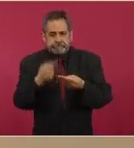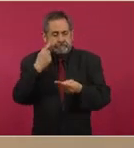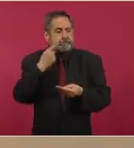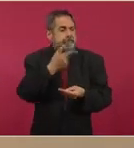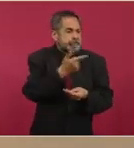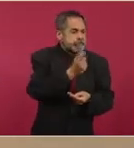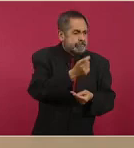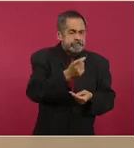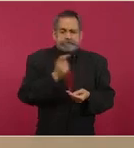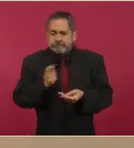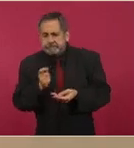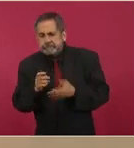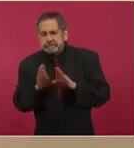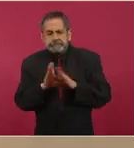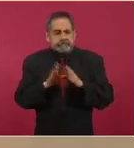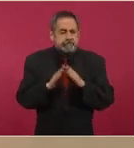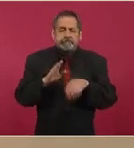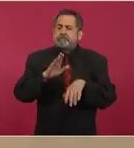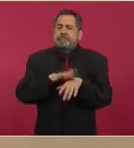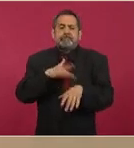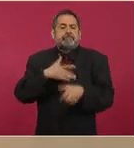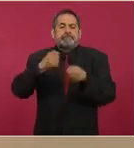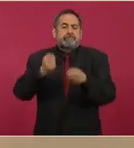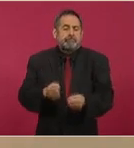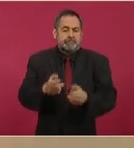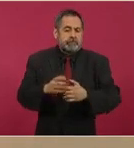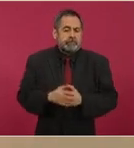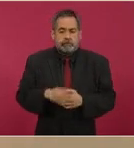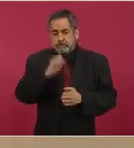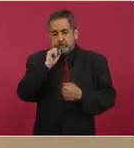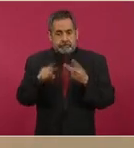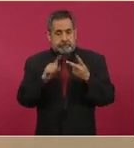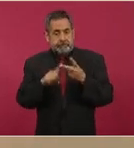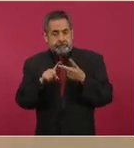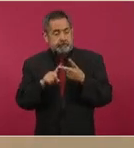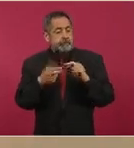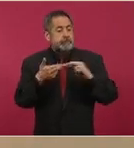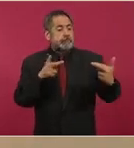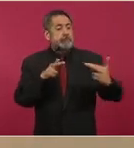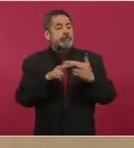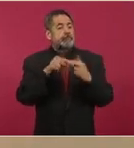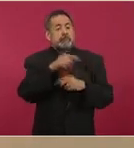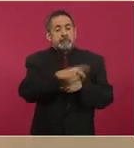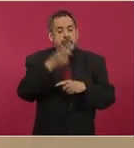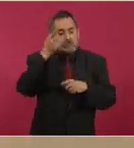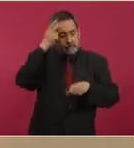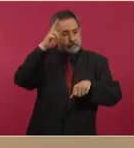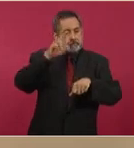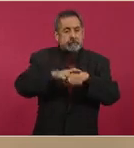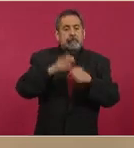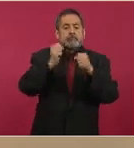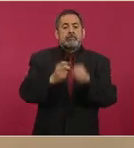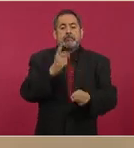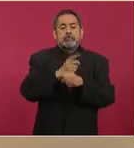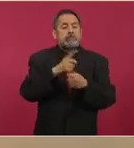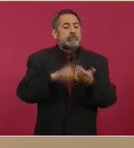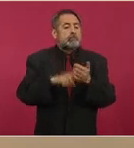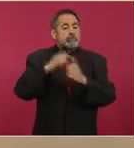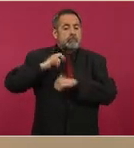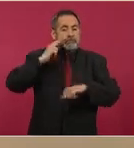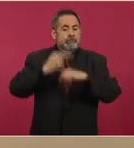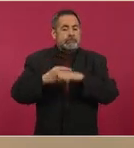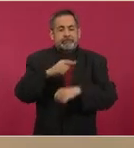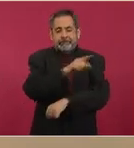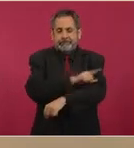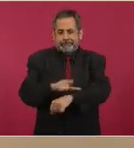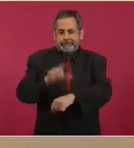preventivo. Segundo, tener un enlace permanente con la Dirección de Seguridad de la Liga MX